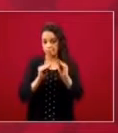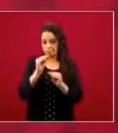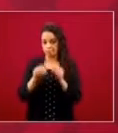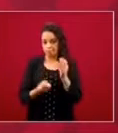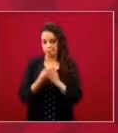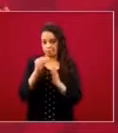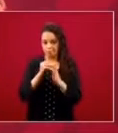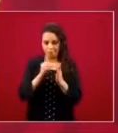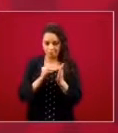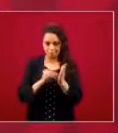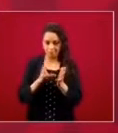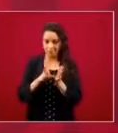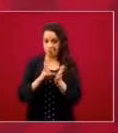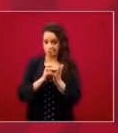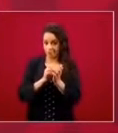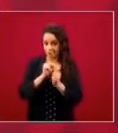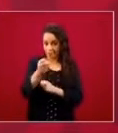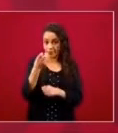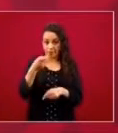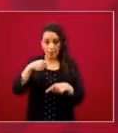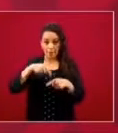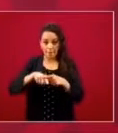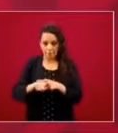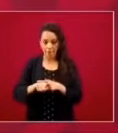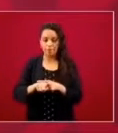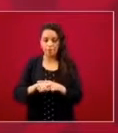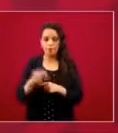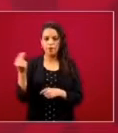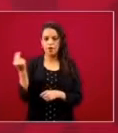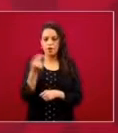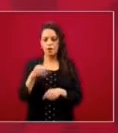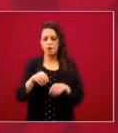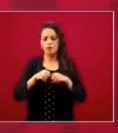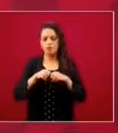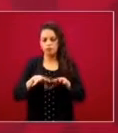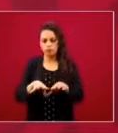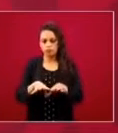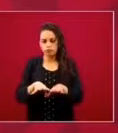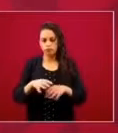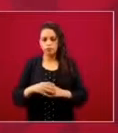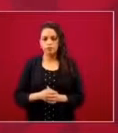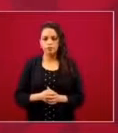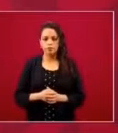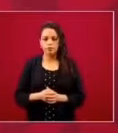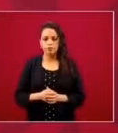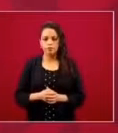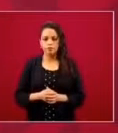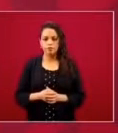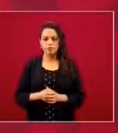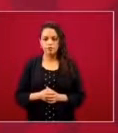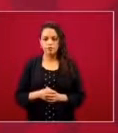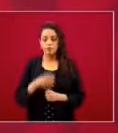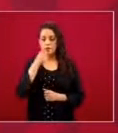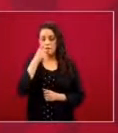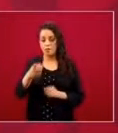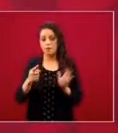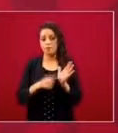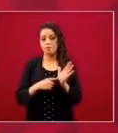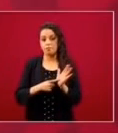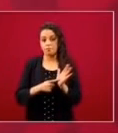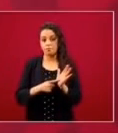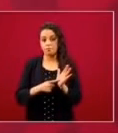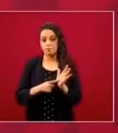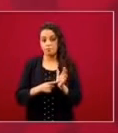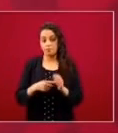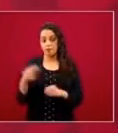de que se emitiera un decreto estableciendo la participación de las